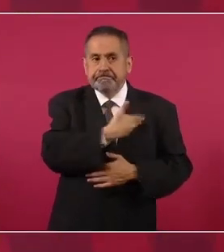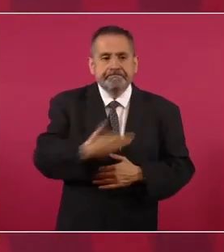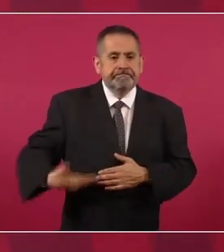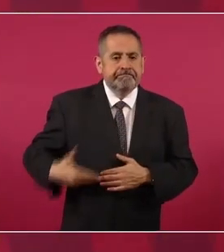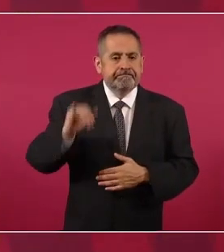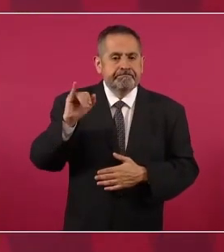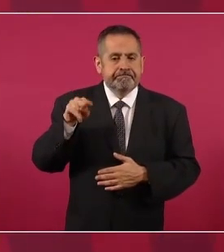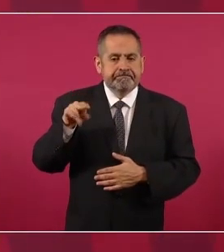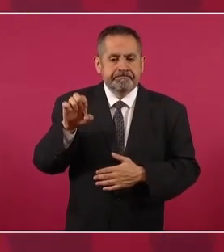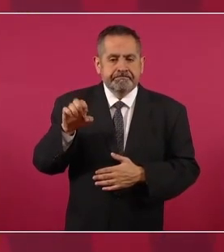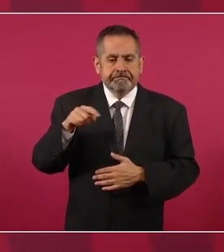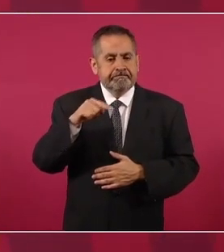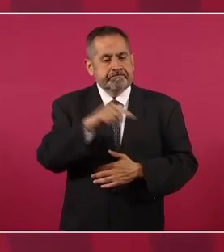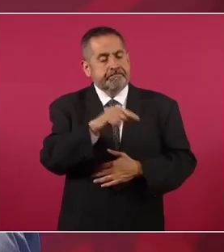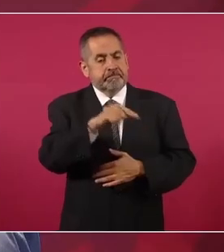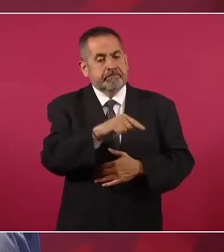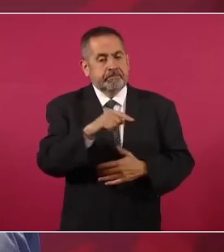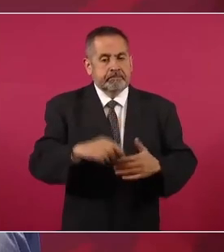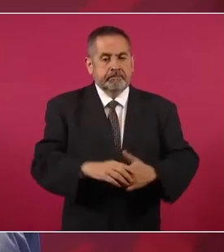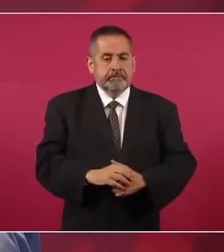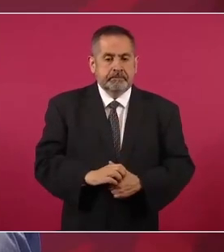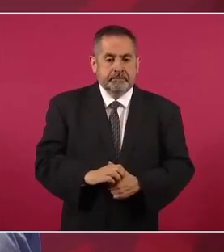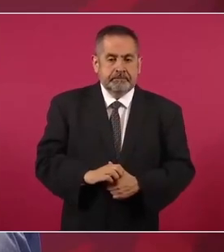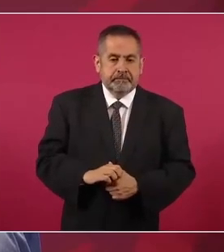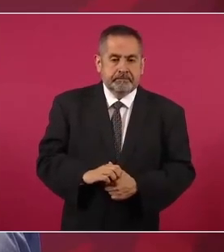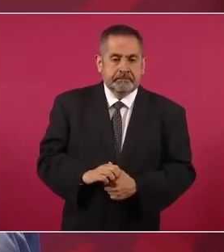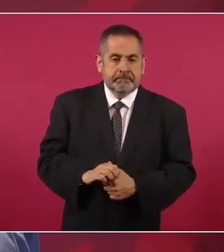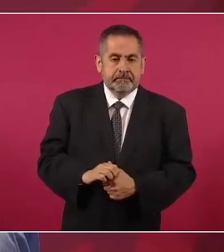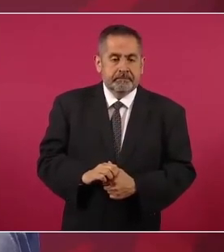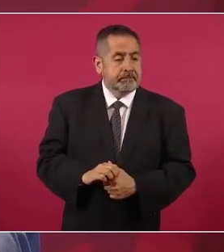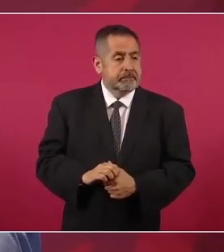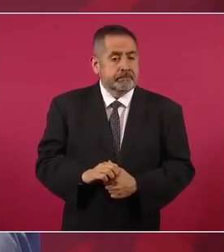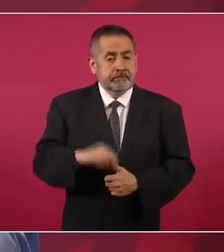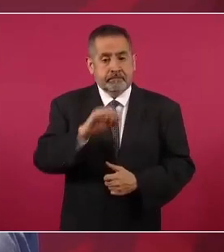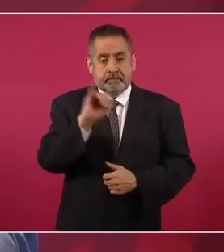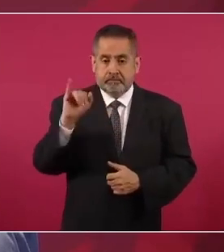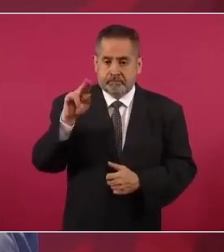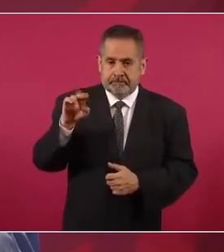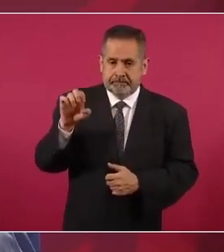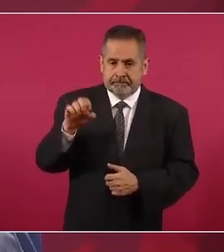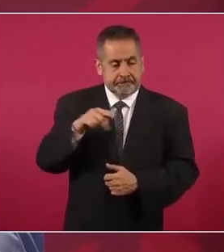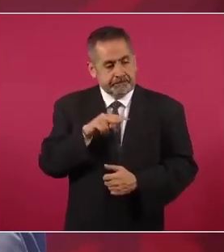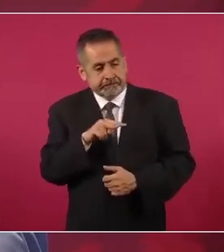que da, la verdad,